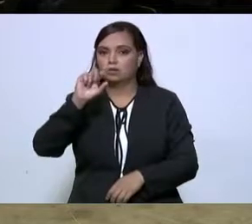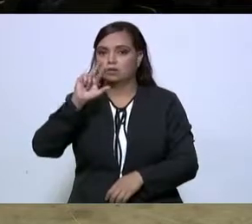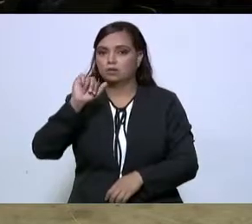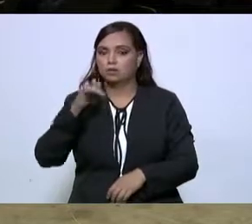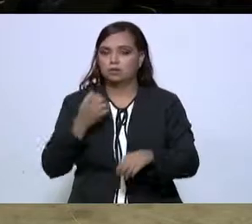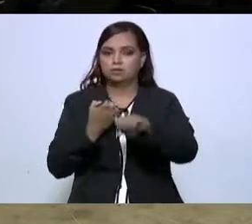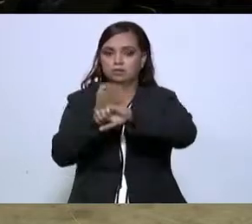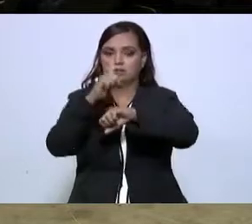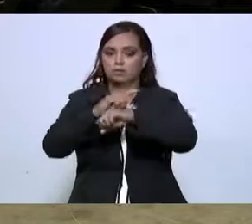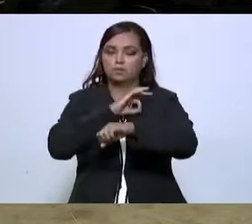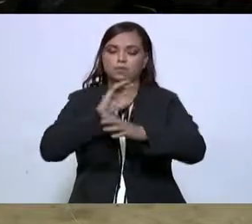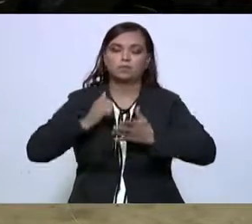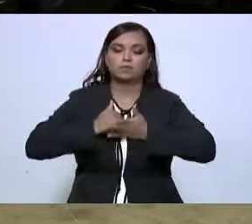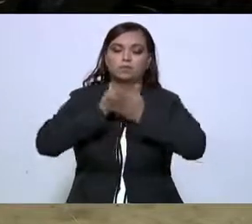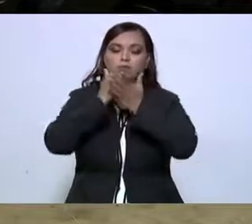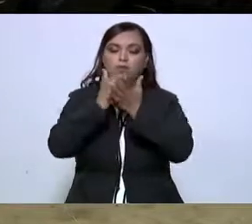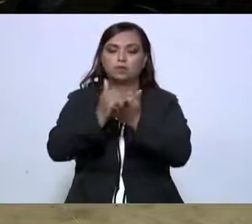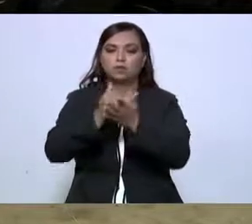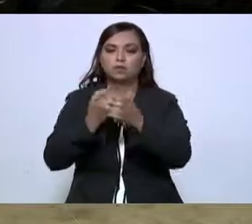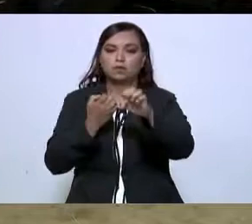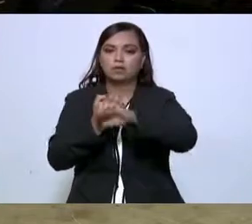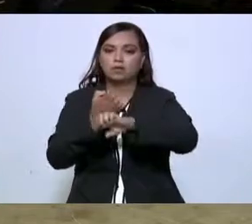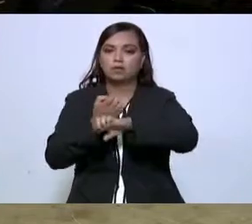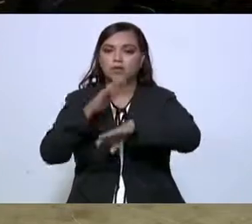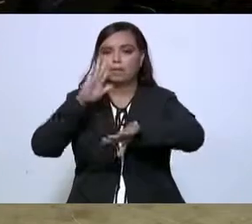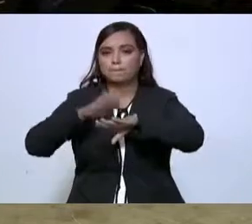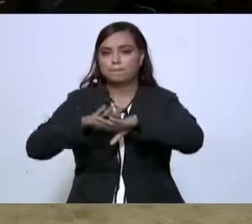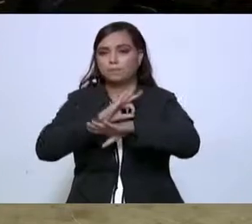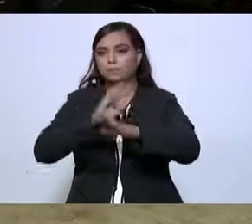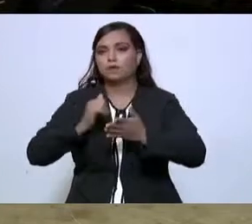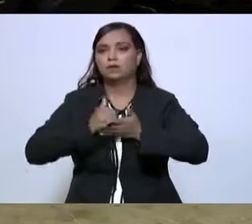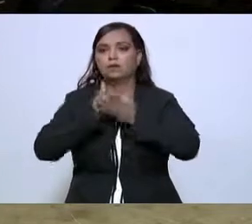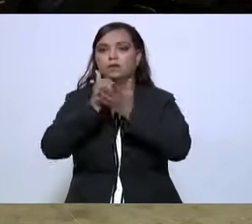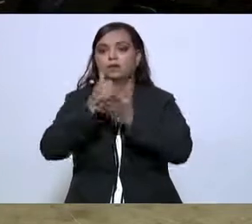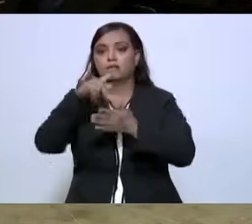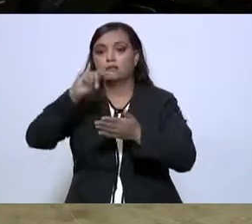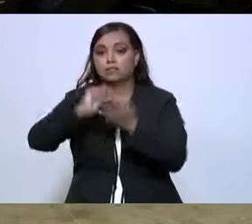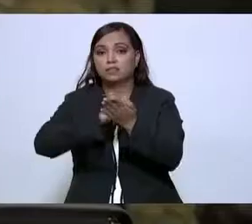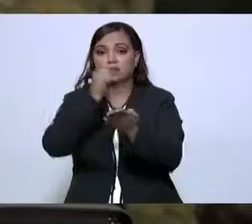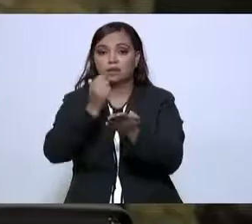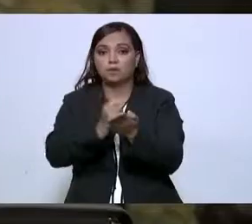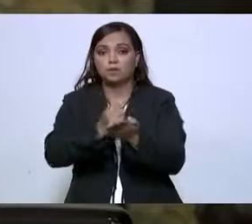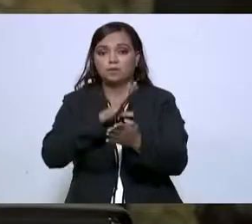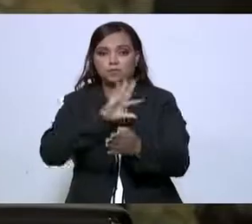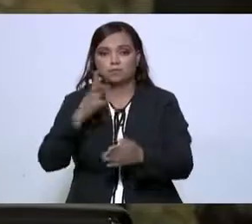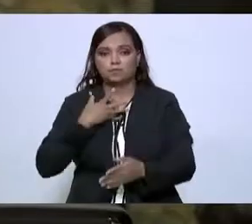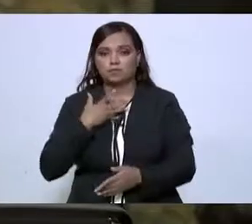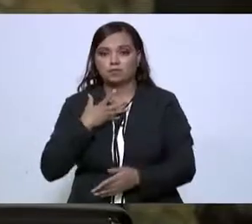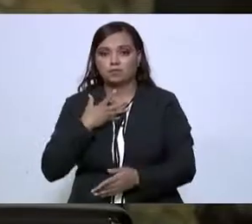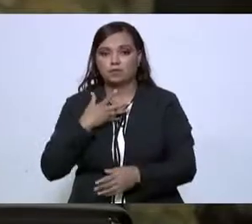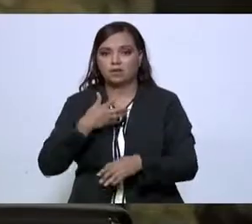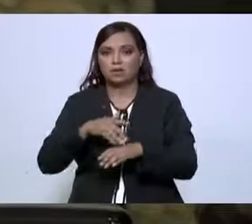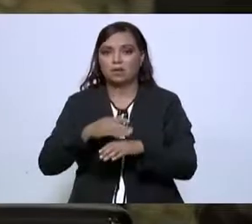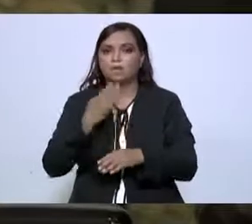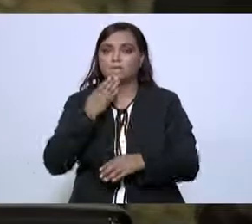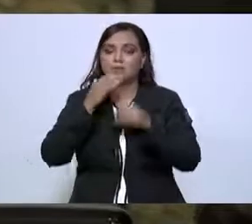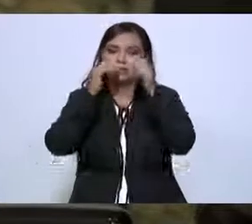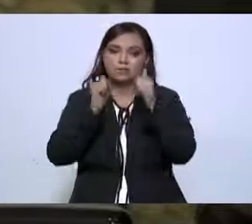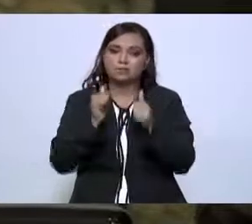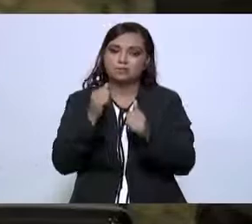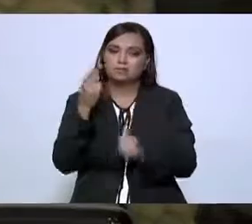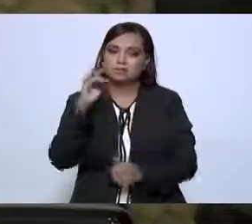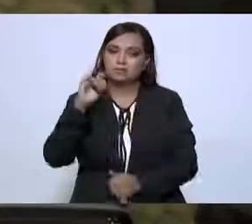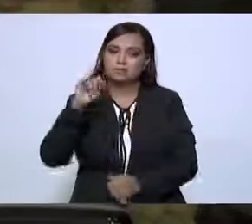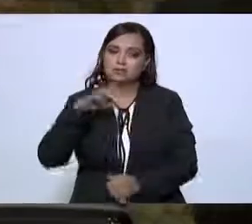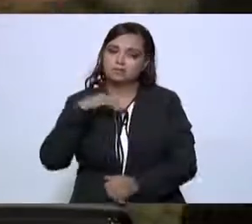favoreceremos las causas del pueblo y contribuiremos a que Tamaulipas alcance los niveles de bienestar deseados.